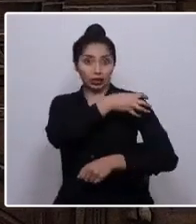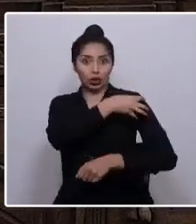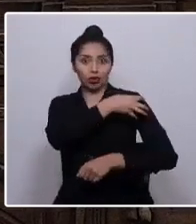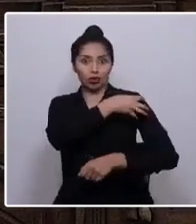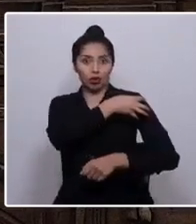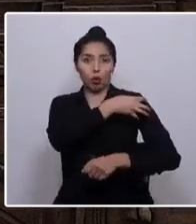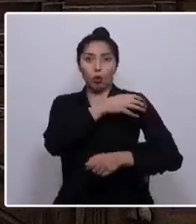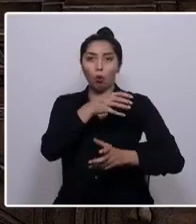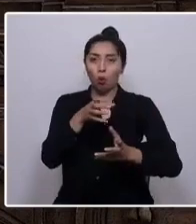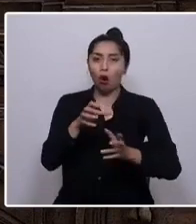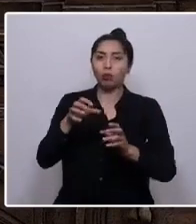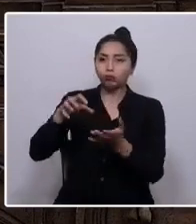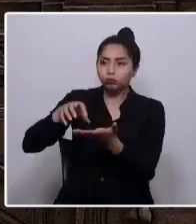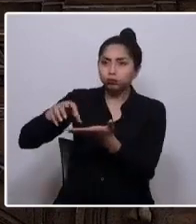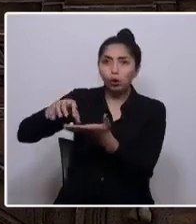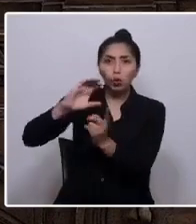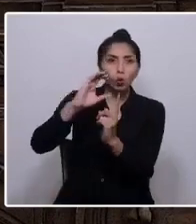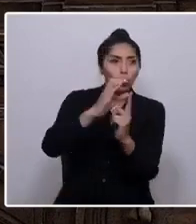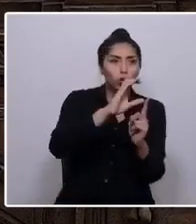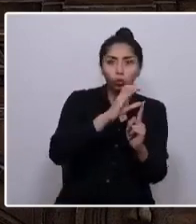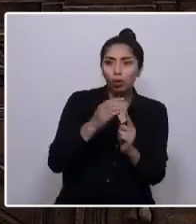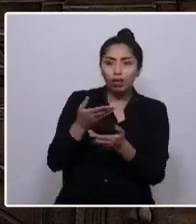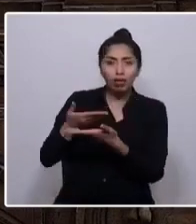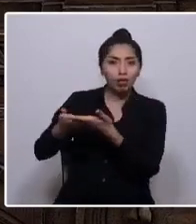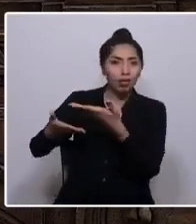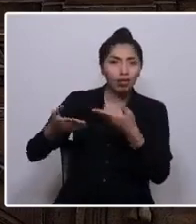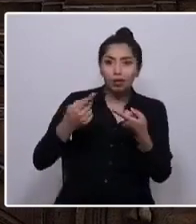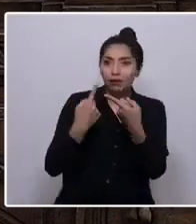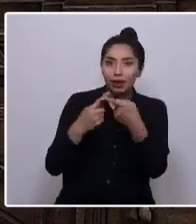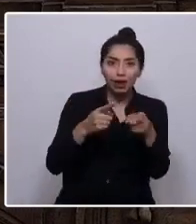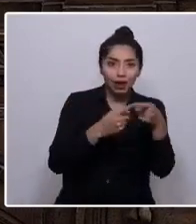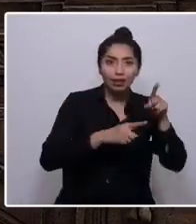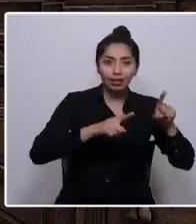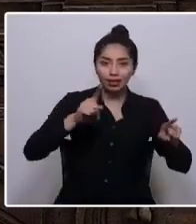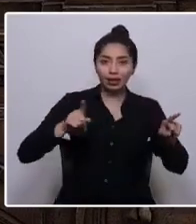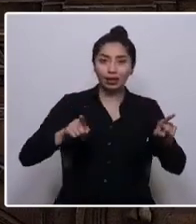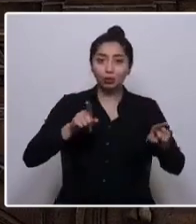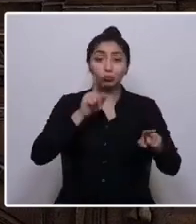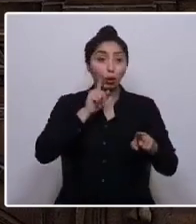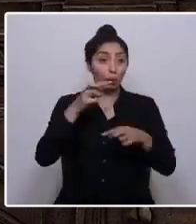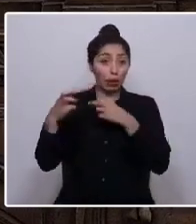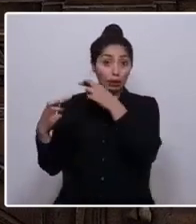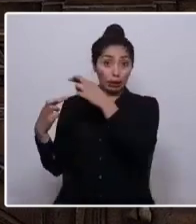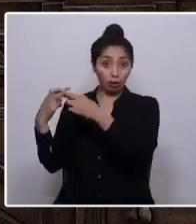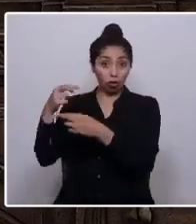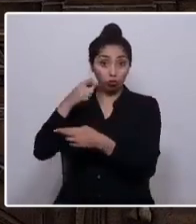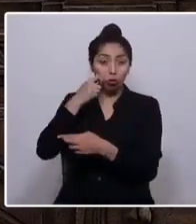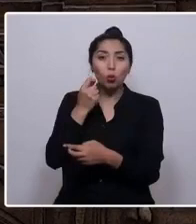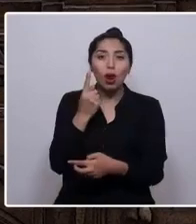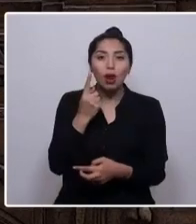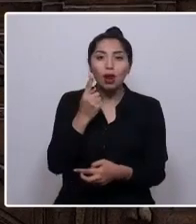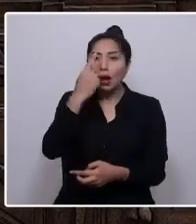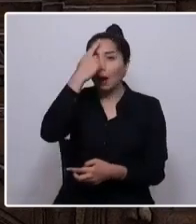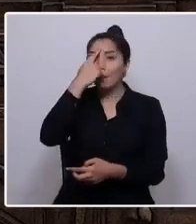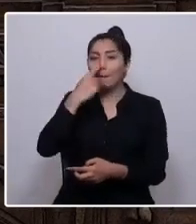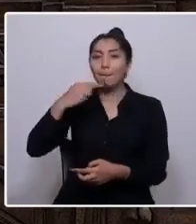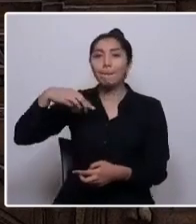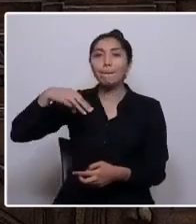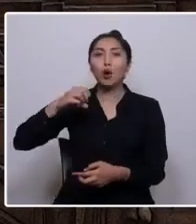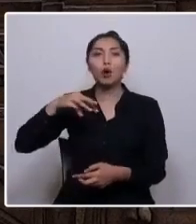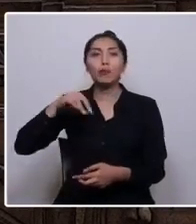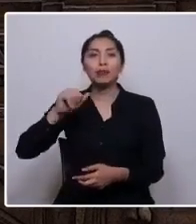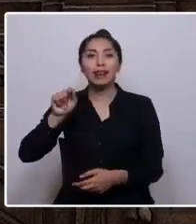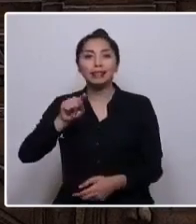con orgullo ve convertirse en patrimonio de la humanidad desde la UNESCO, las momias chinchorro y su proceso de